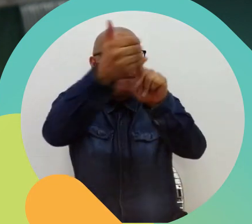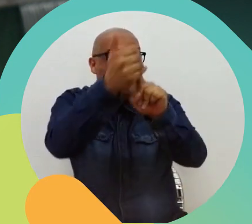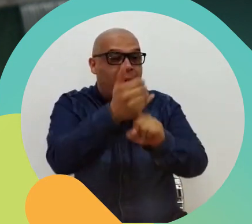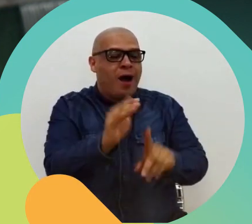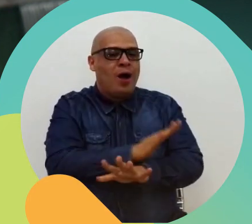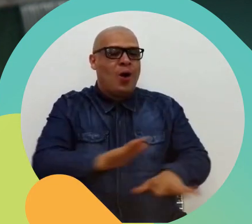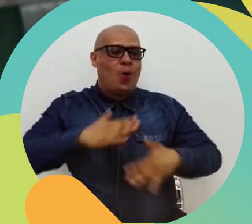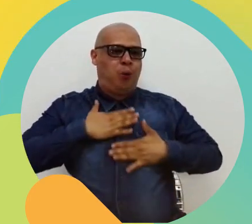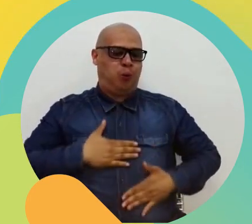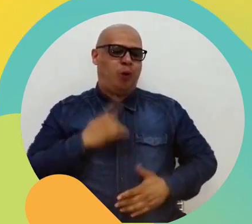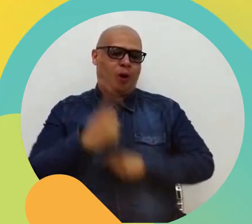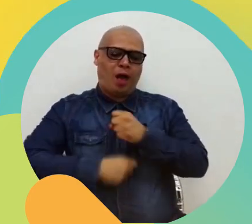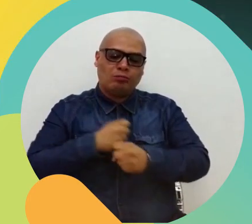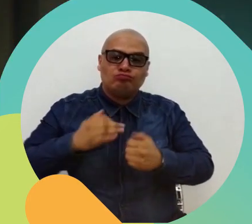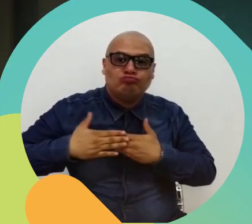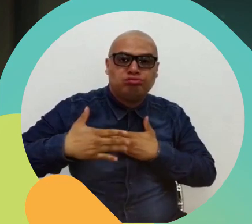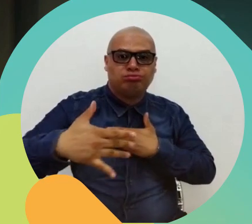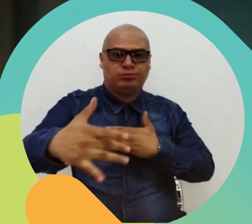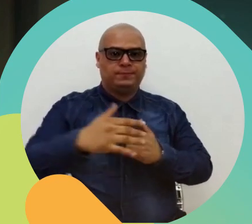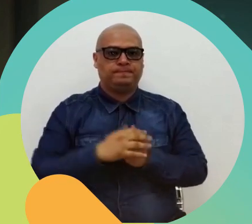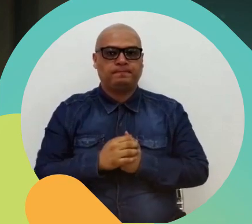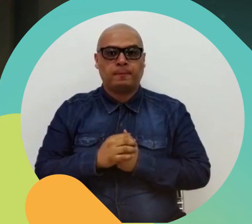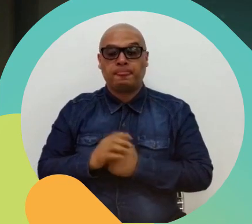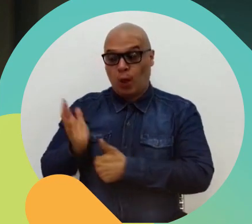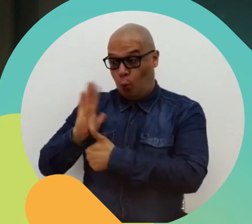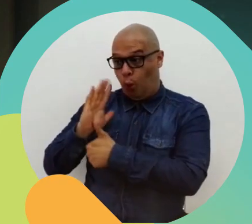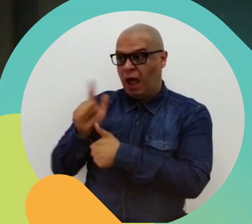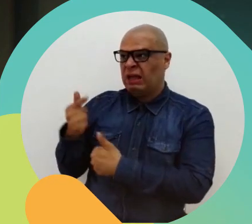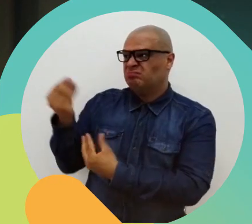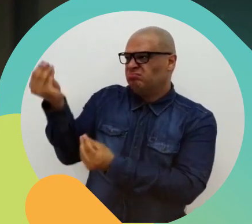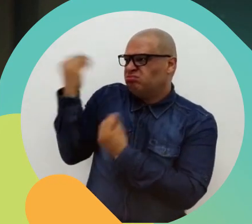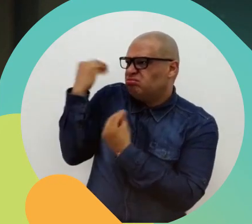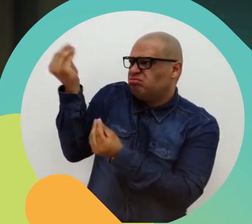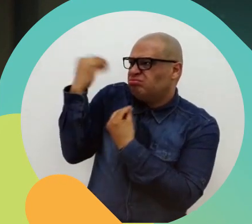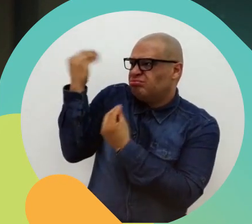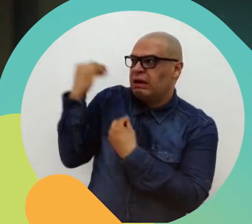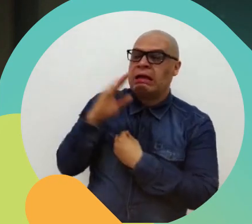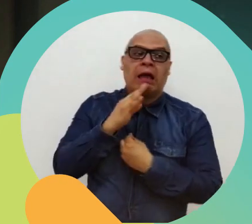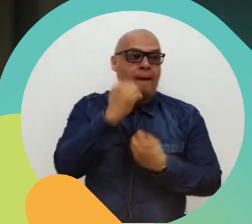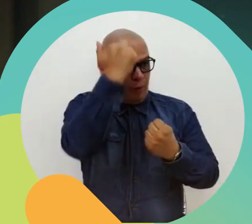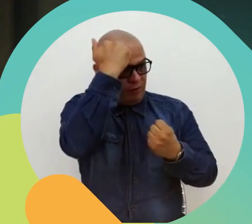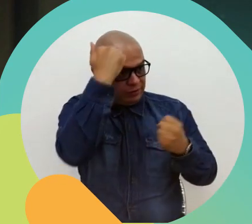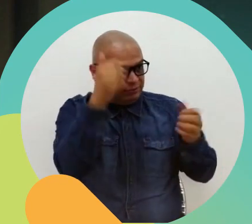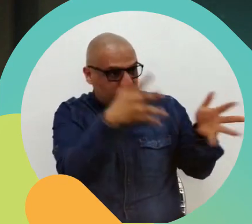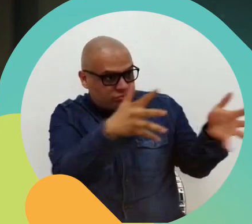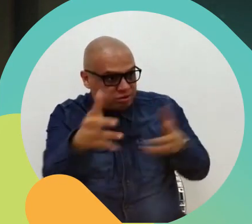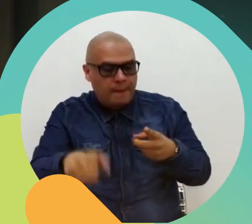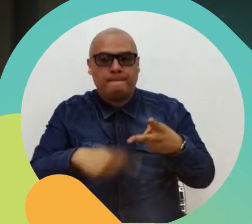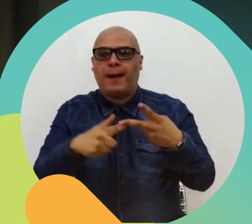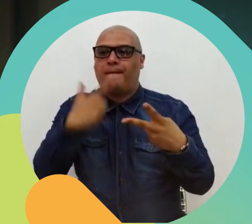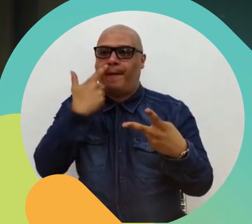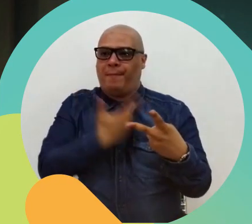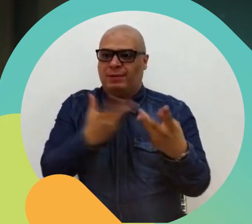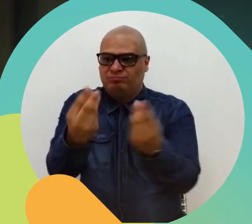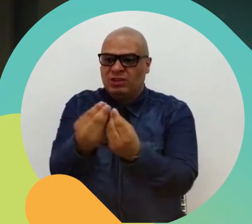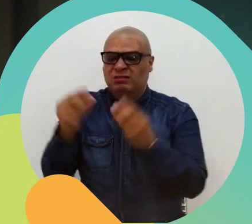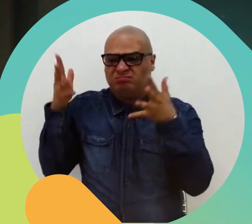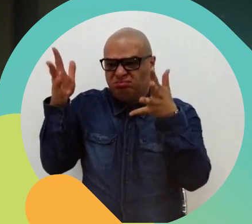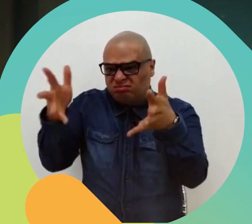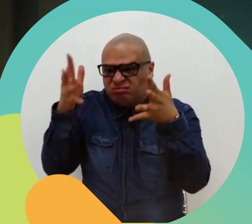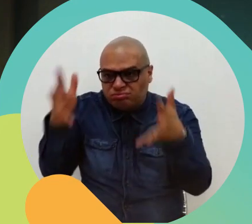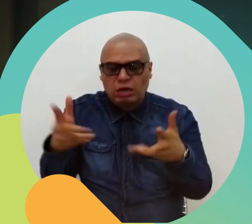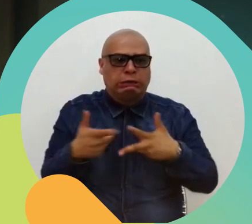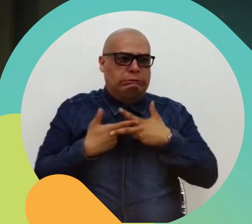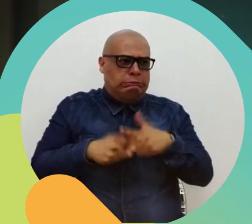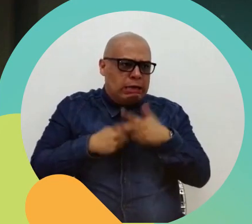establecidas durante cada año. Nos dan capacitación permanente, tanto a los profesores como a los padres de